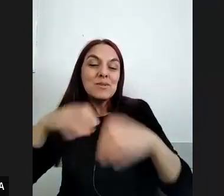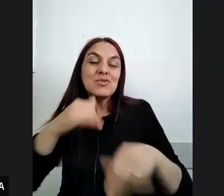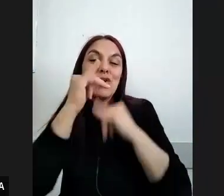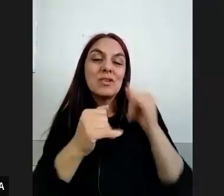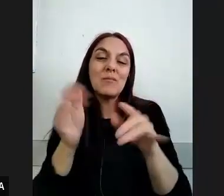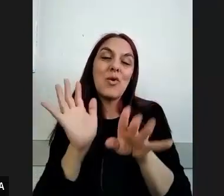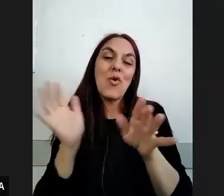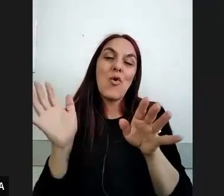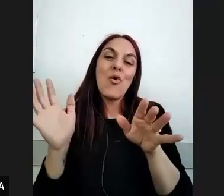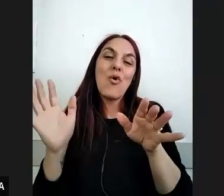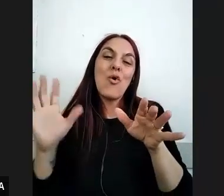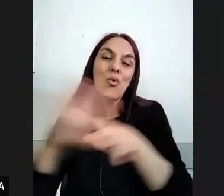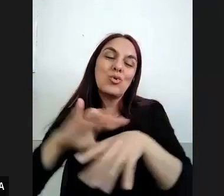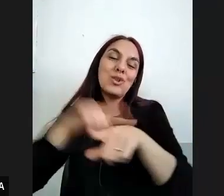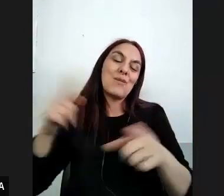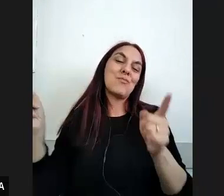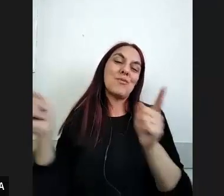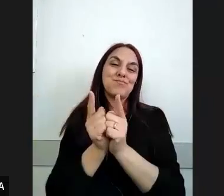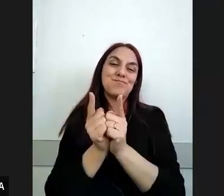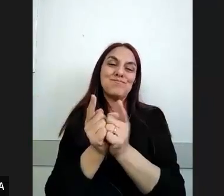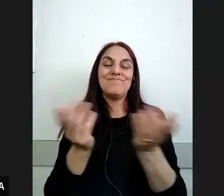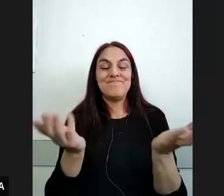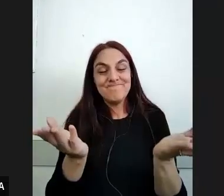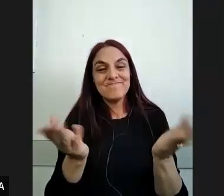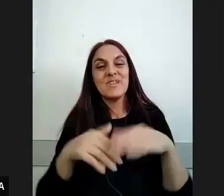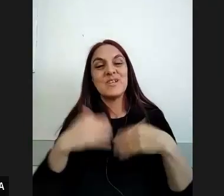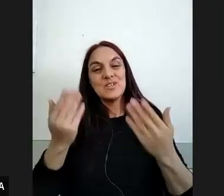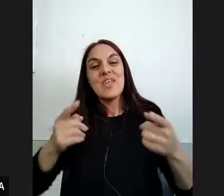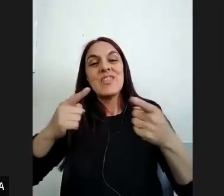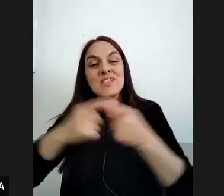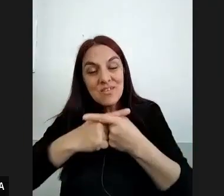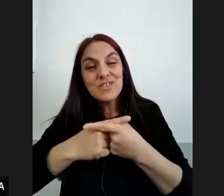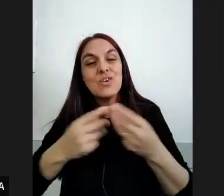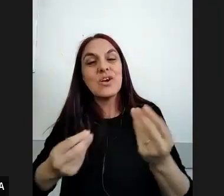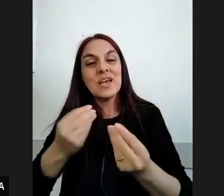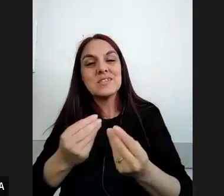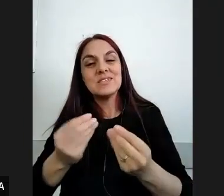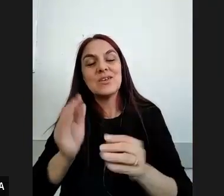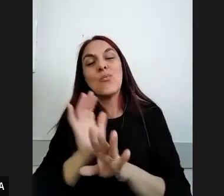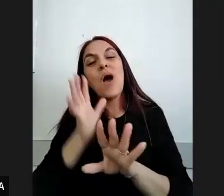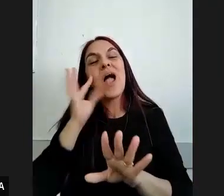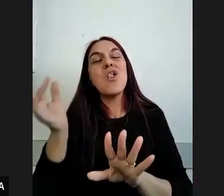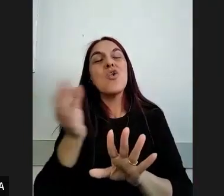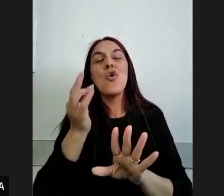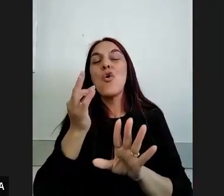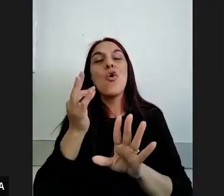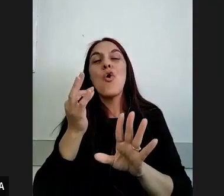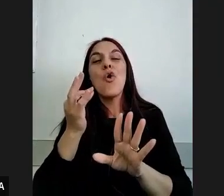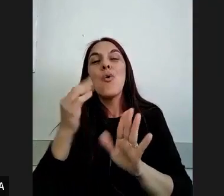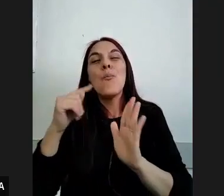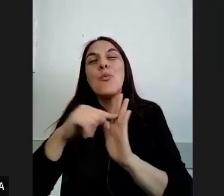y me parece que los desafíos que justamente deja María Laura son un punto de inicio para